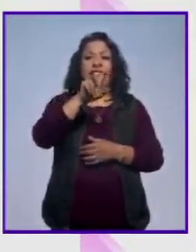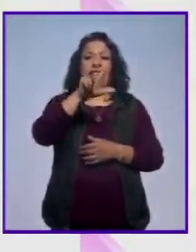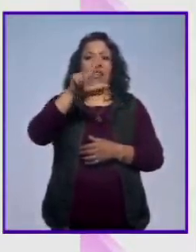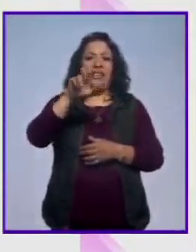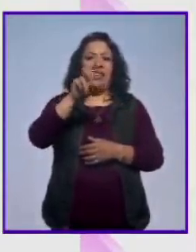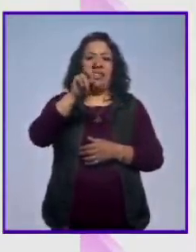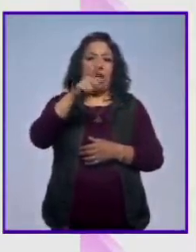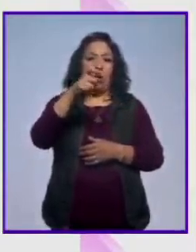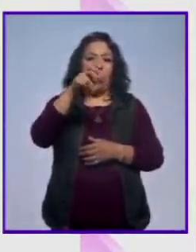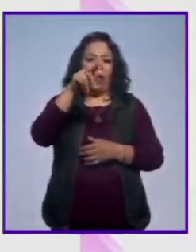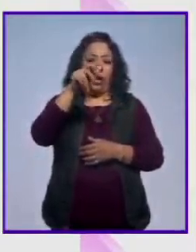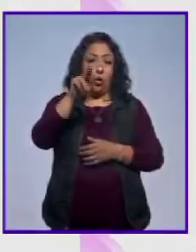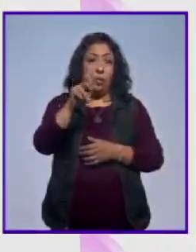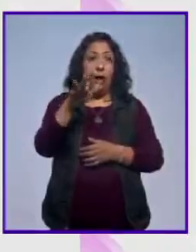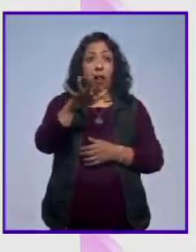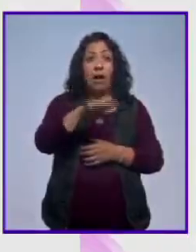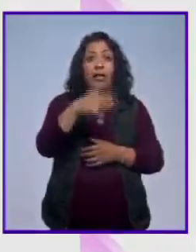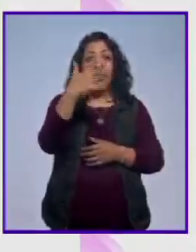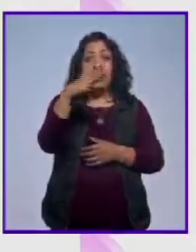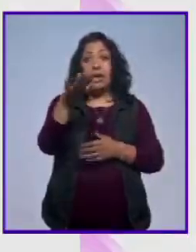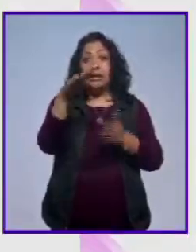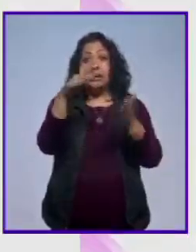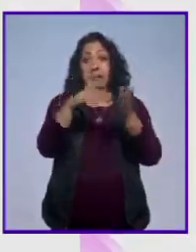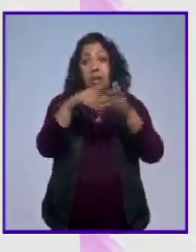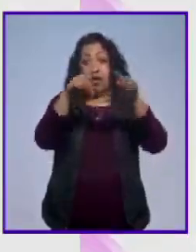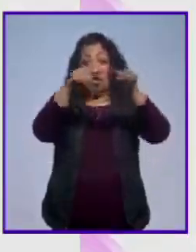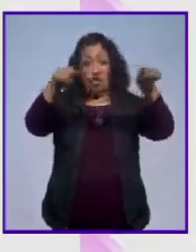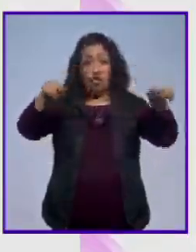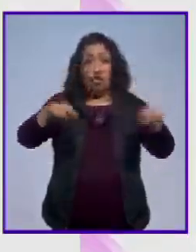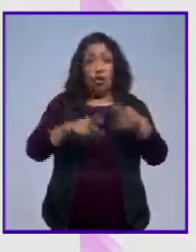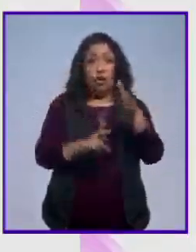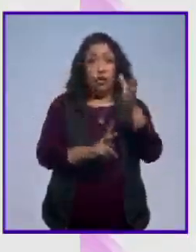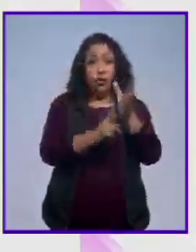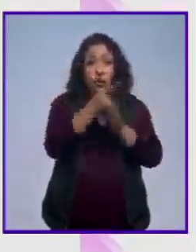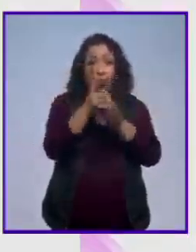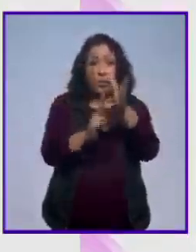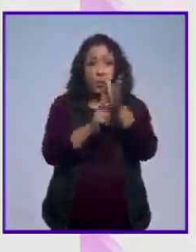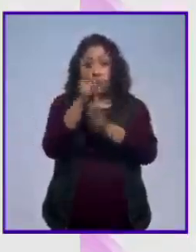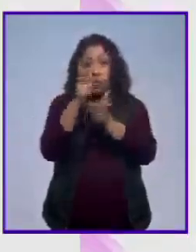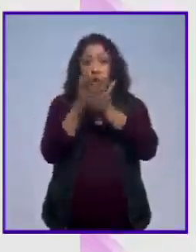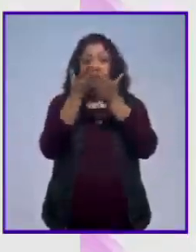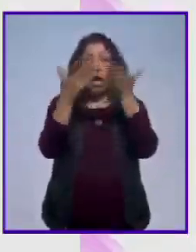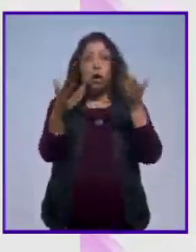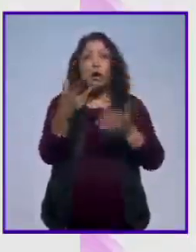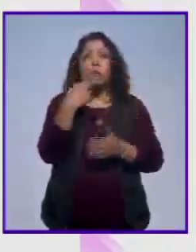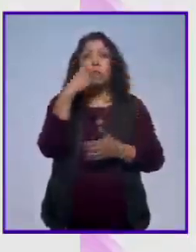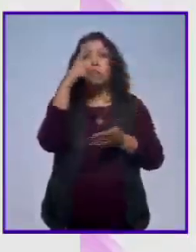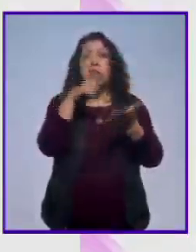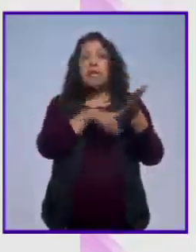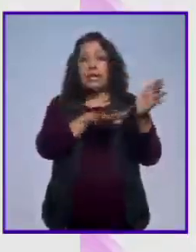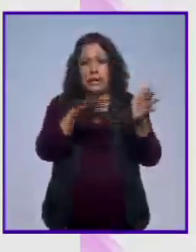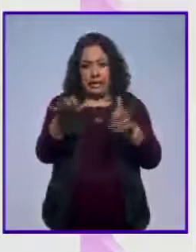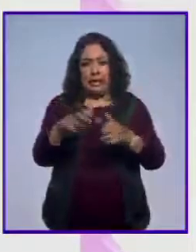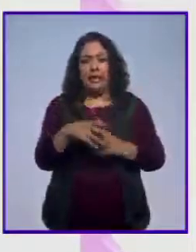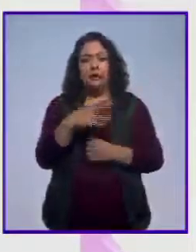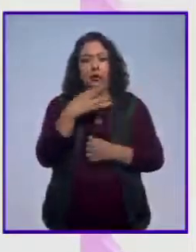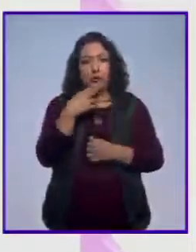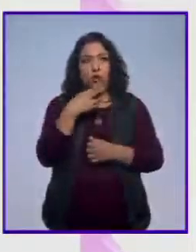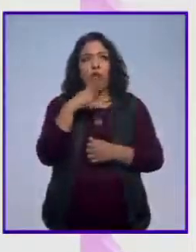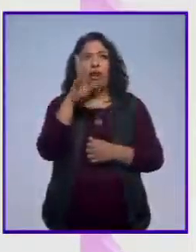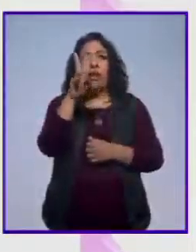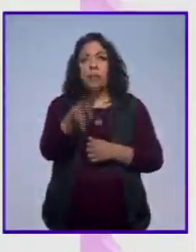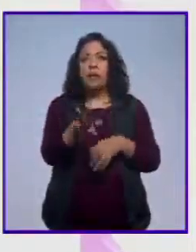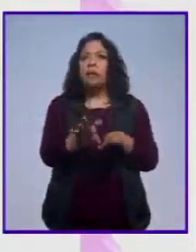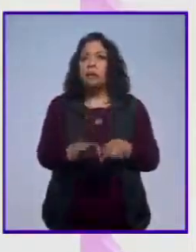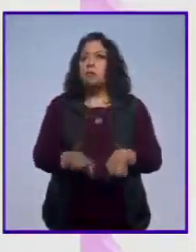Esta zona de 10,000 hectáreas de plantación, de las cuales actualmente se utilizan 1,500, pasa por un